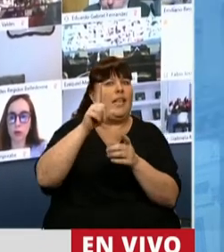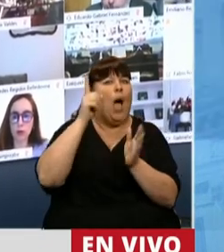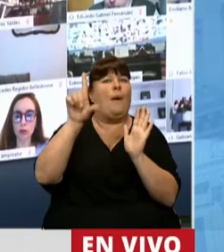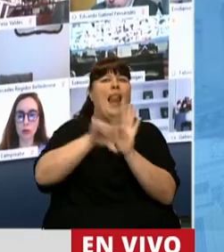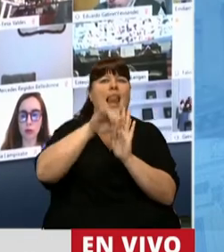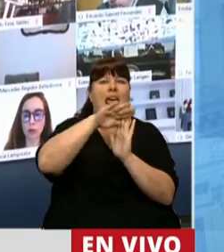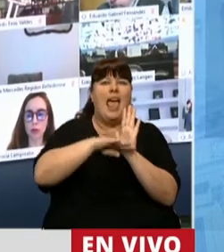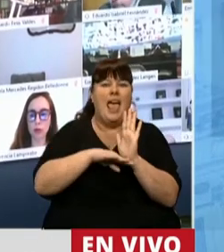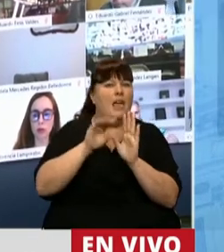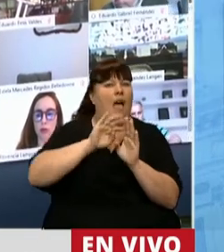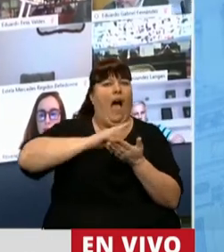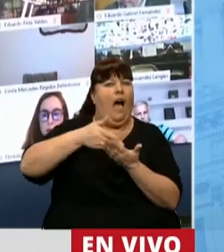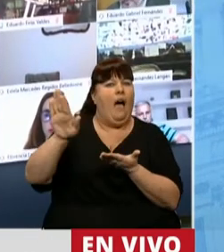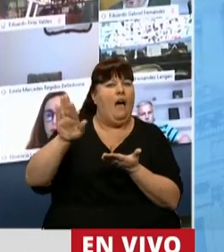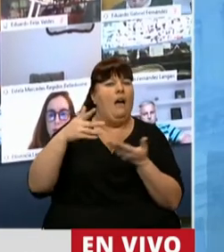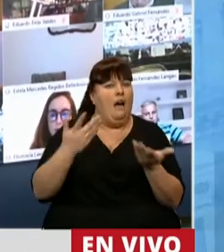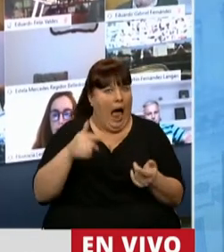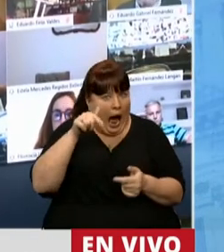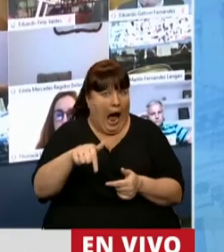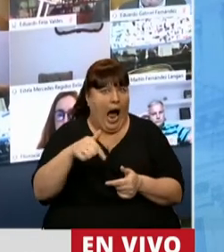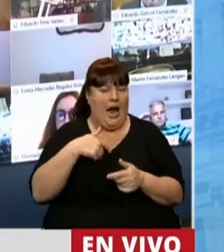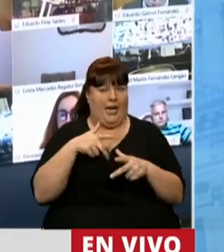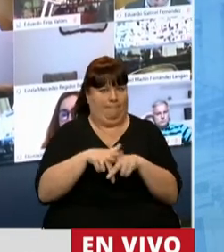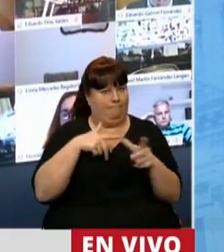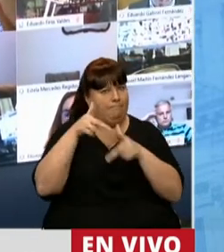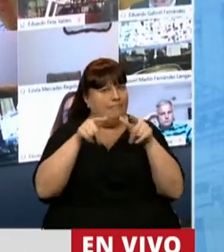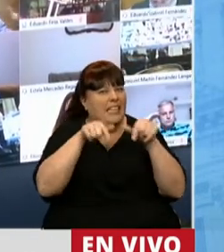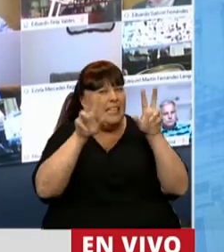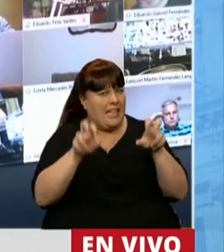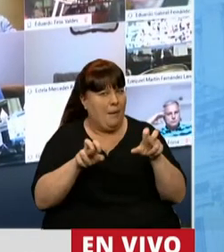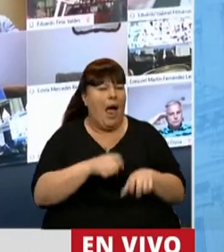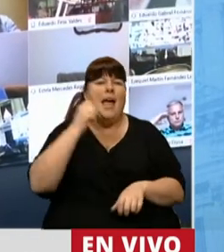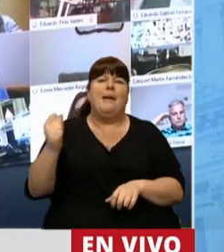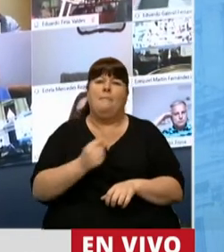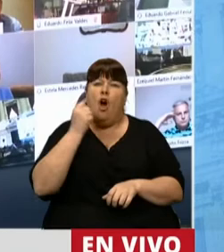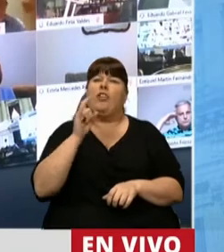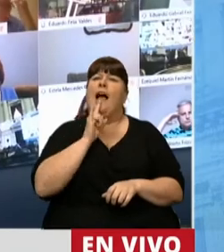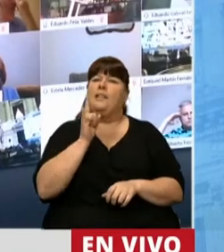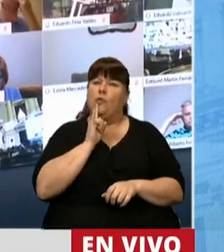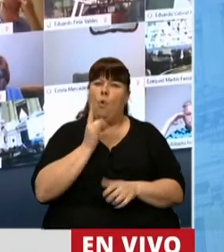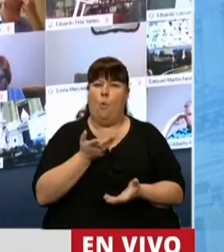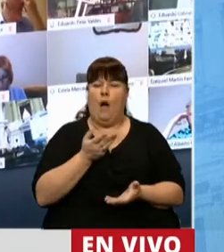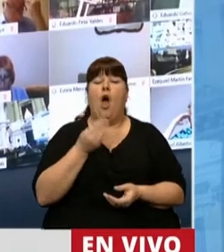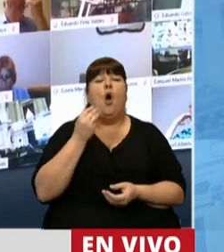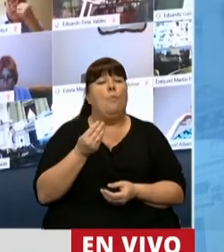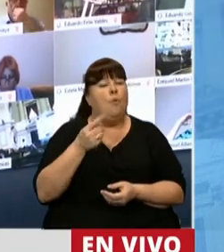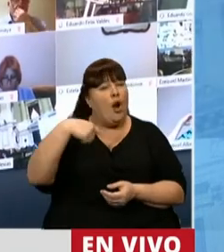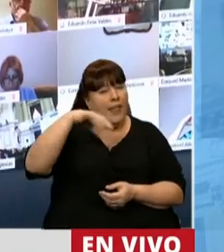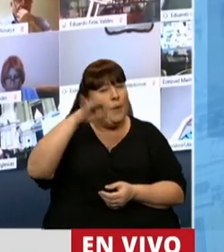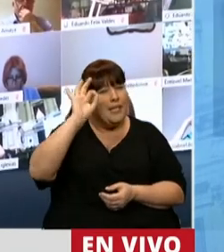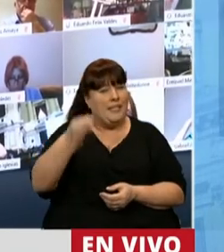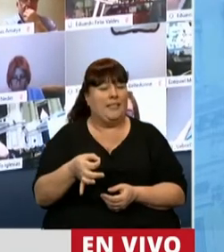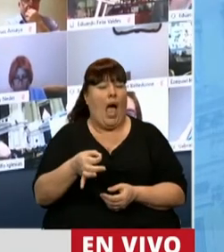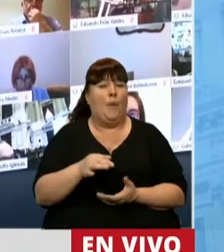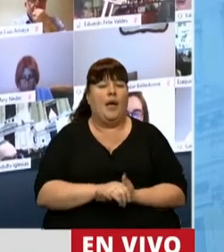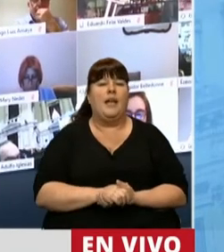disposiciones legales. Y es acá donde quiero detenerme. La importancia que tiene Tucumán, porque debemos saber